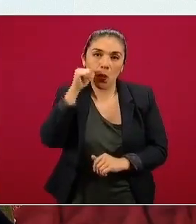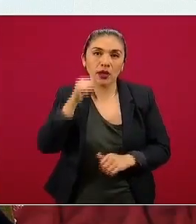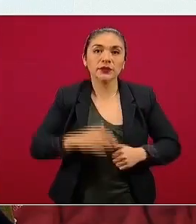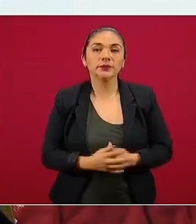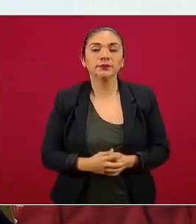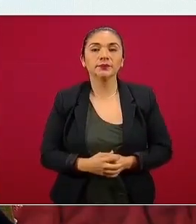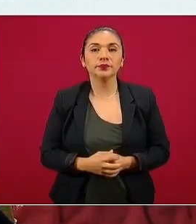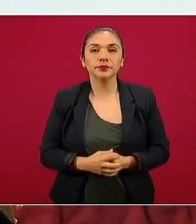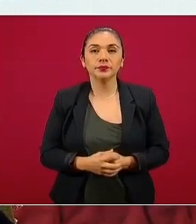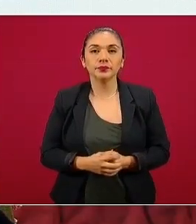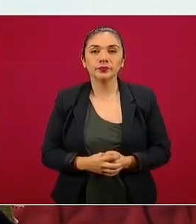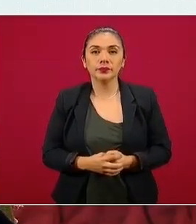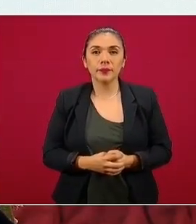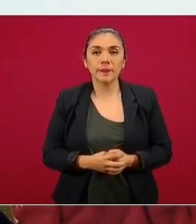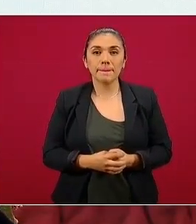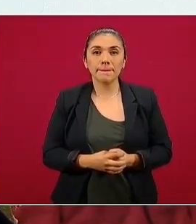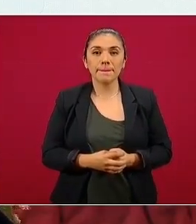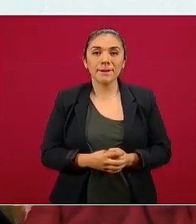siguiente, por favor.